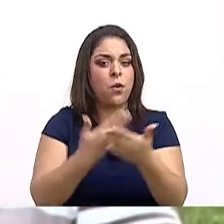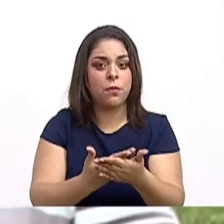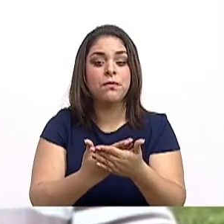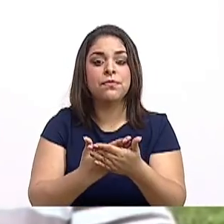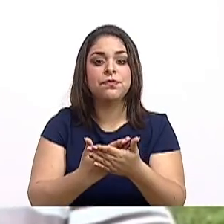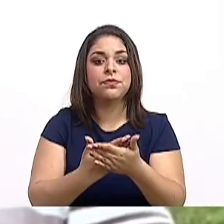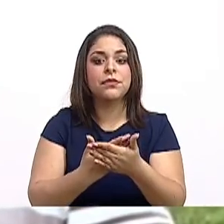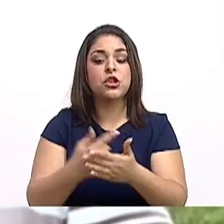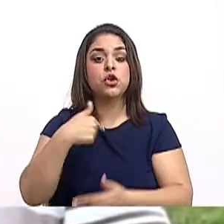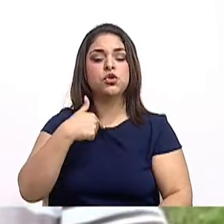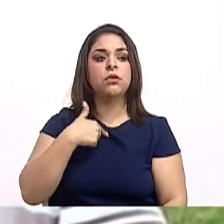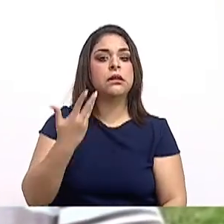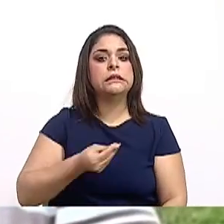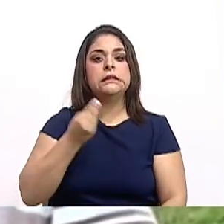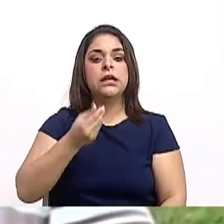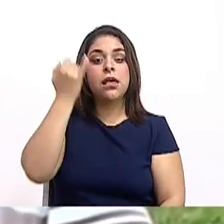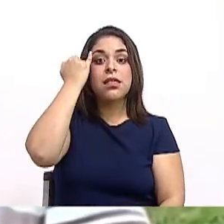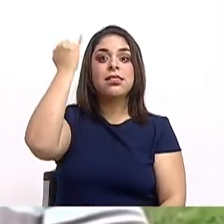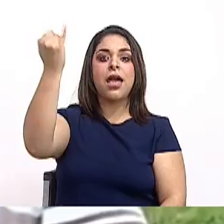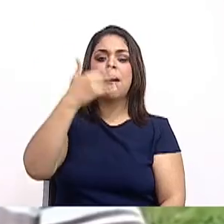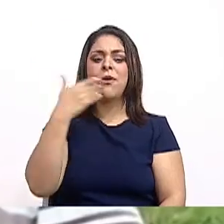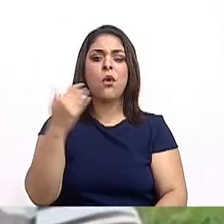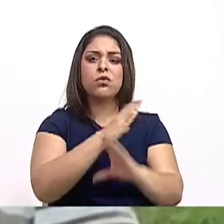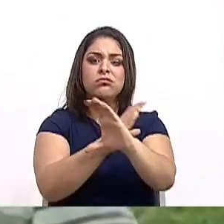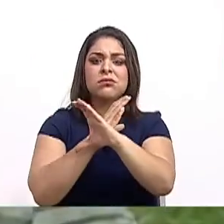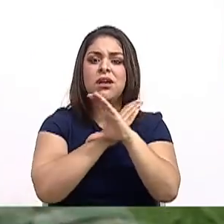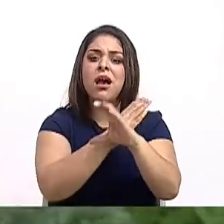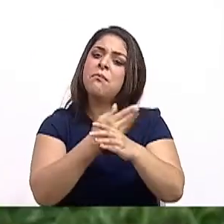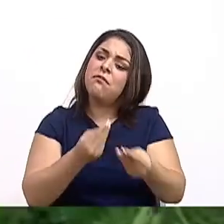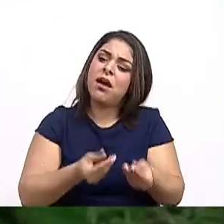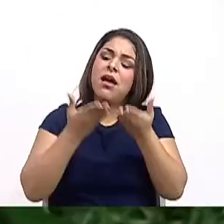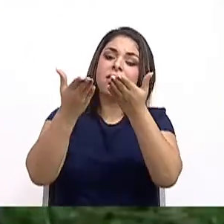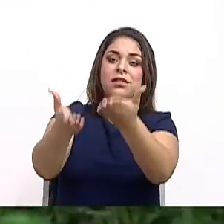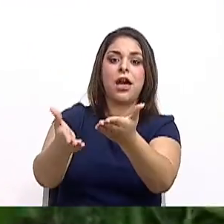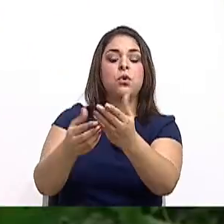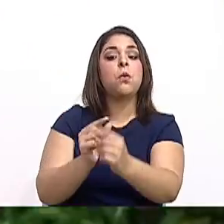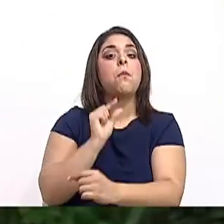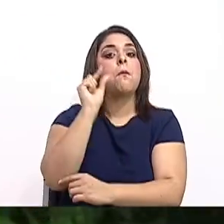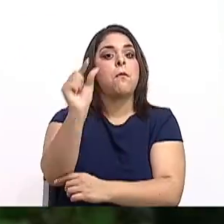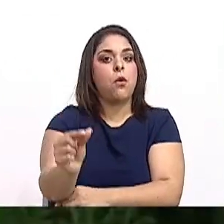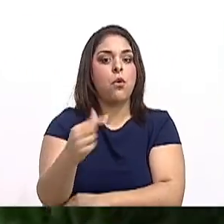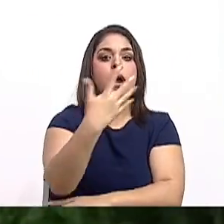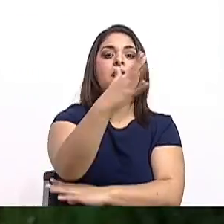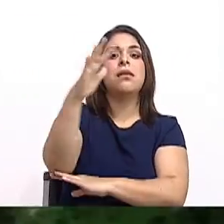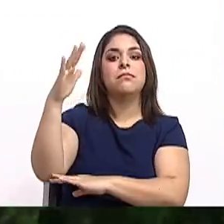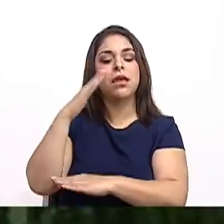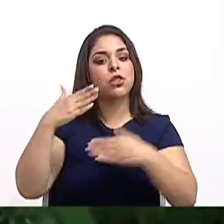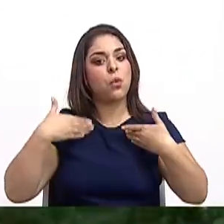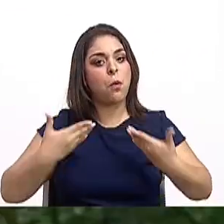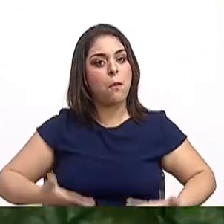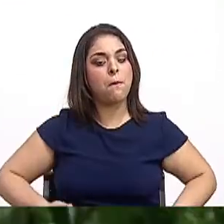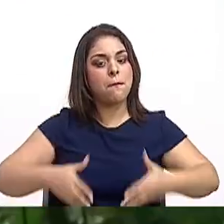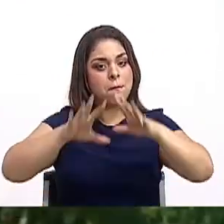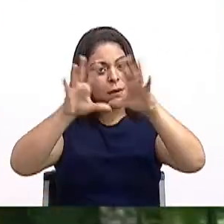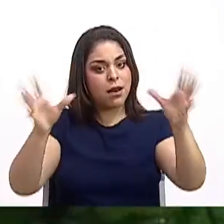Entonces a mí me la idea, bueno, conservar para devolver un poco al ambiente, a la humanidad misma,